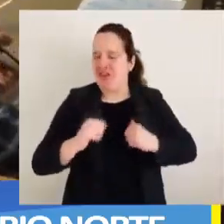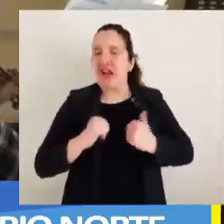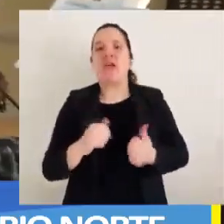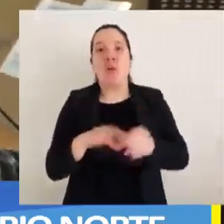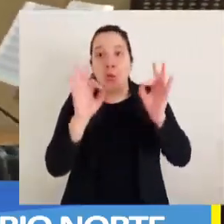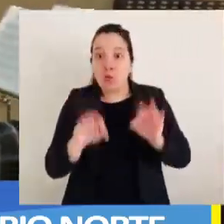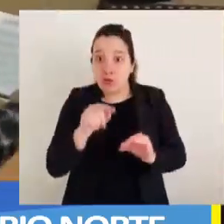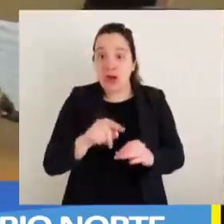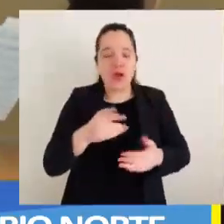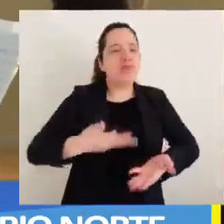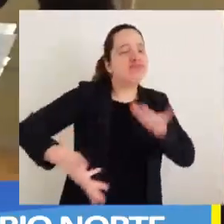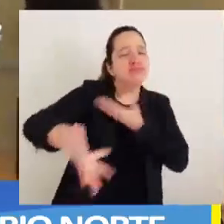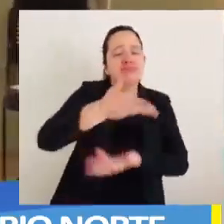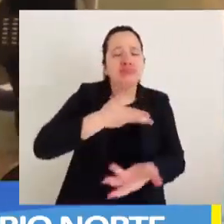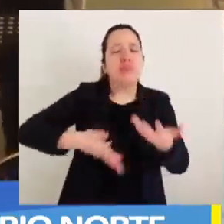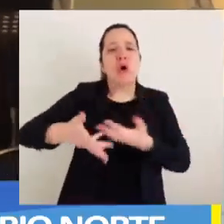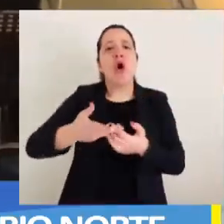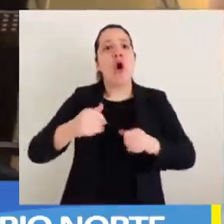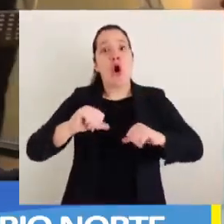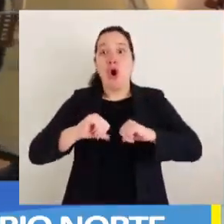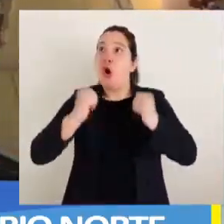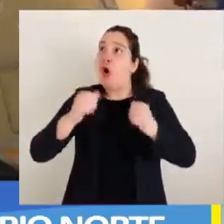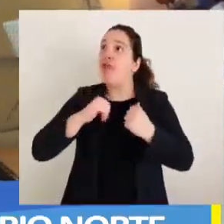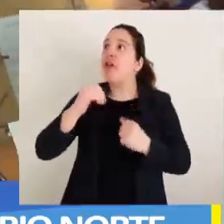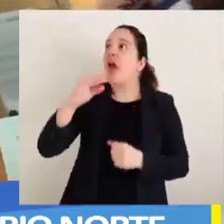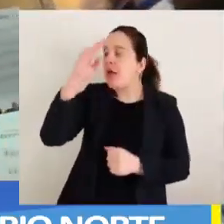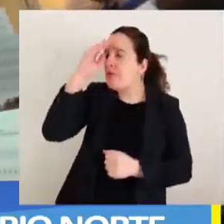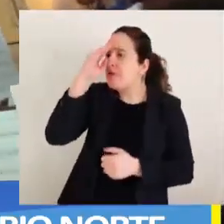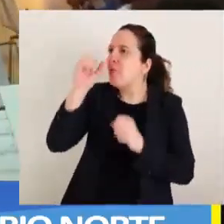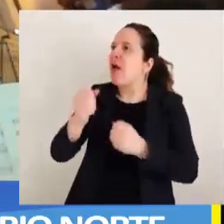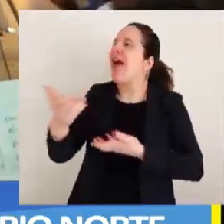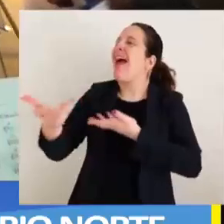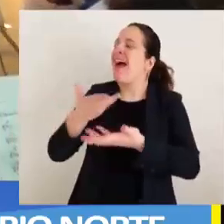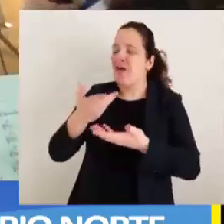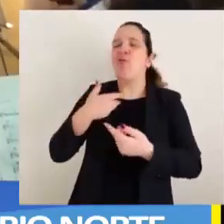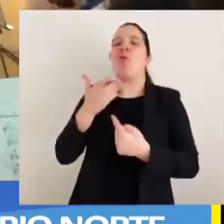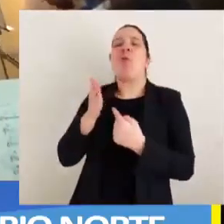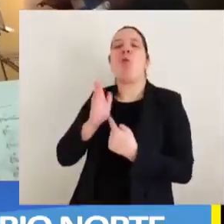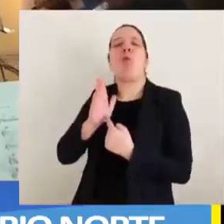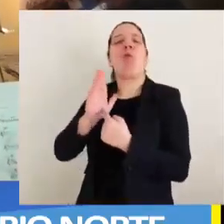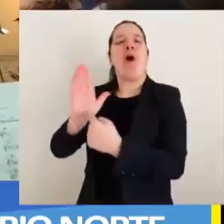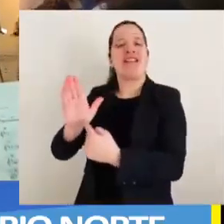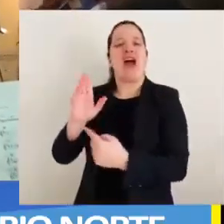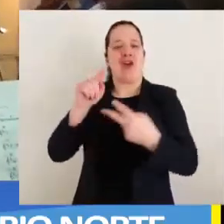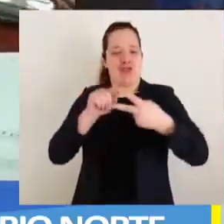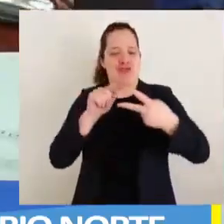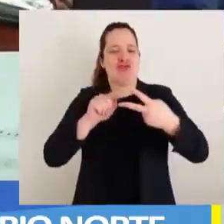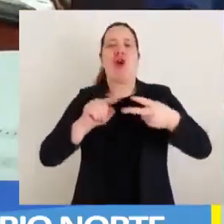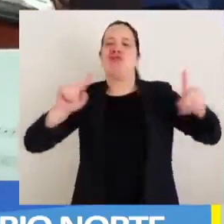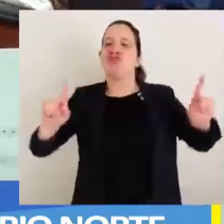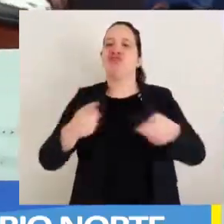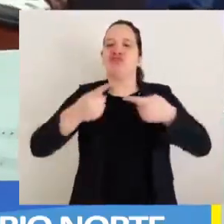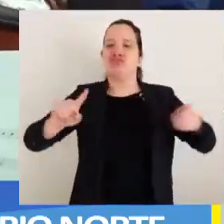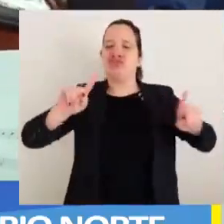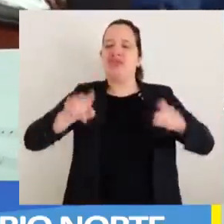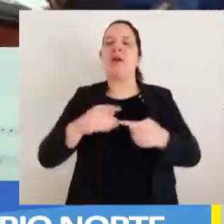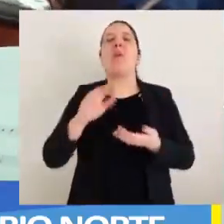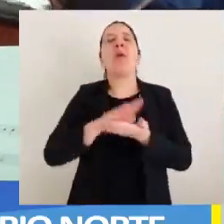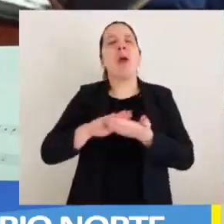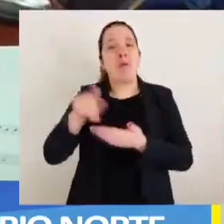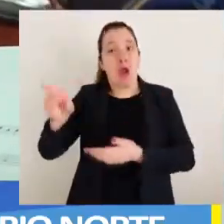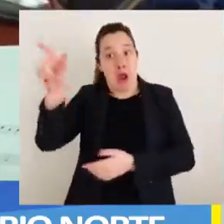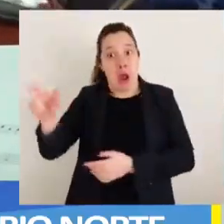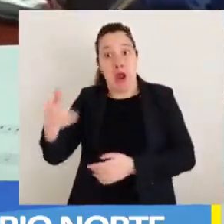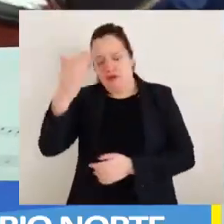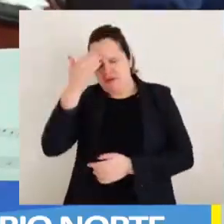Durante la emotiva jornada, los jóvenes músicos tuvieron la oportunidad de interpretar dos composiciones frente al autor de éxitos como